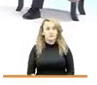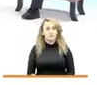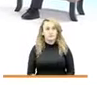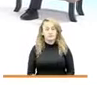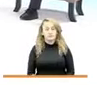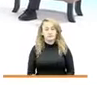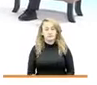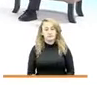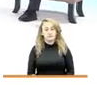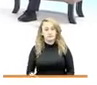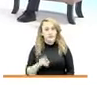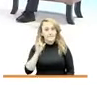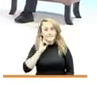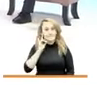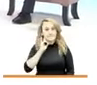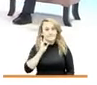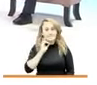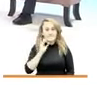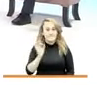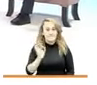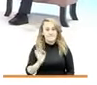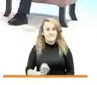no lo escuchamos alcalde